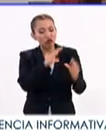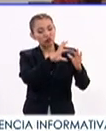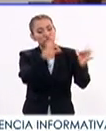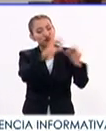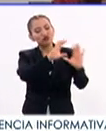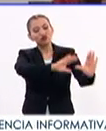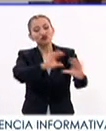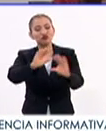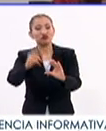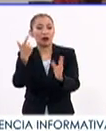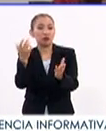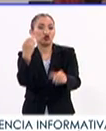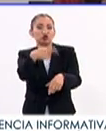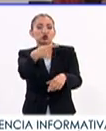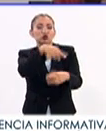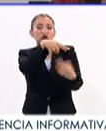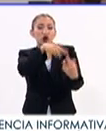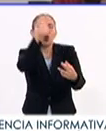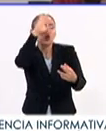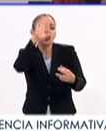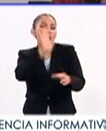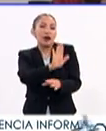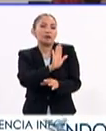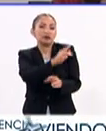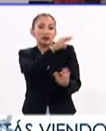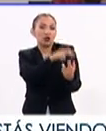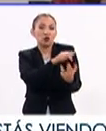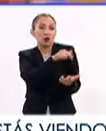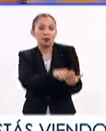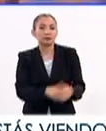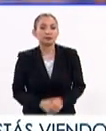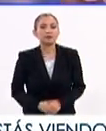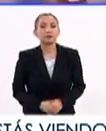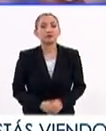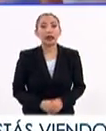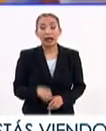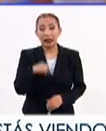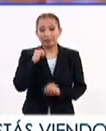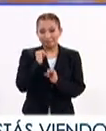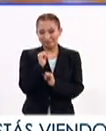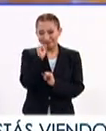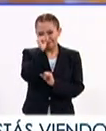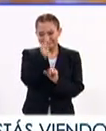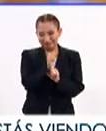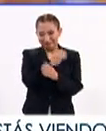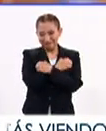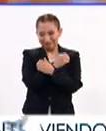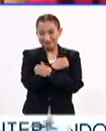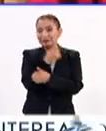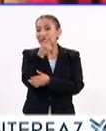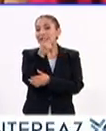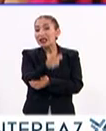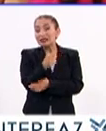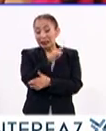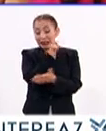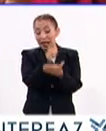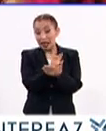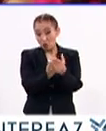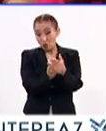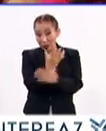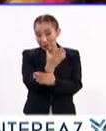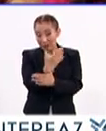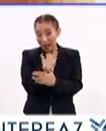que fortalecen la cultura regional, la cultura local. El secretario de Educación Pública aseguró que la reforma